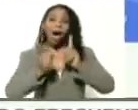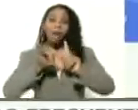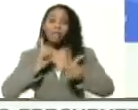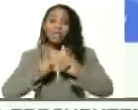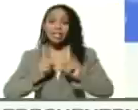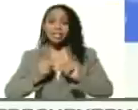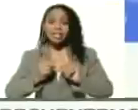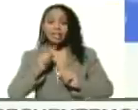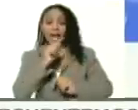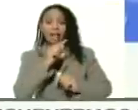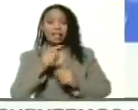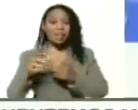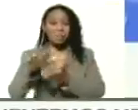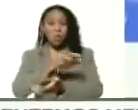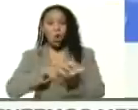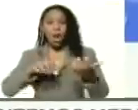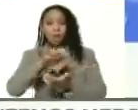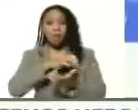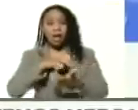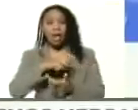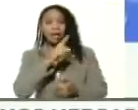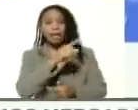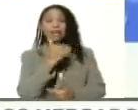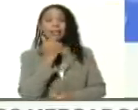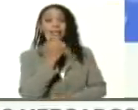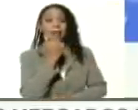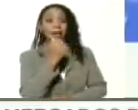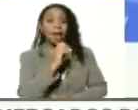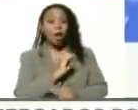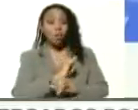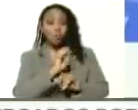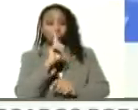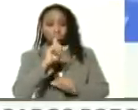ese conflicto armado que ya se acerca a un siglo.